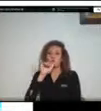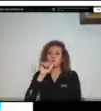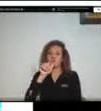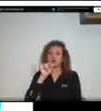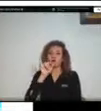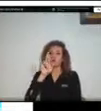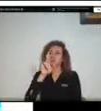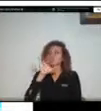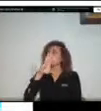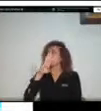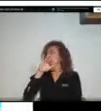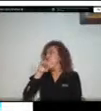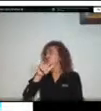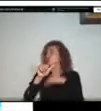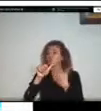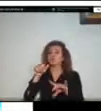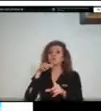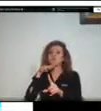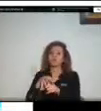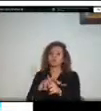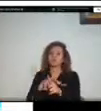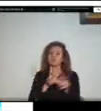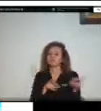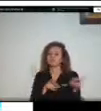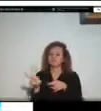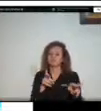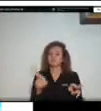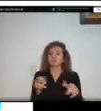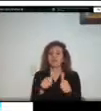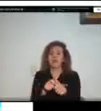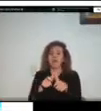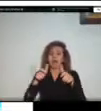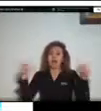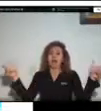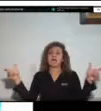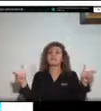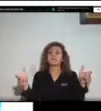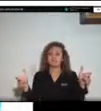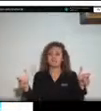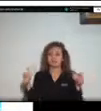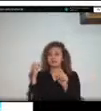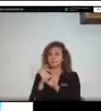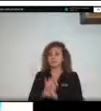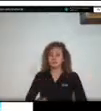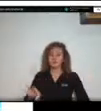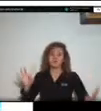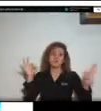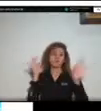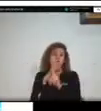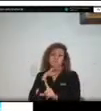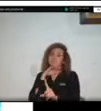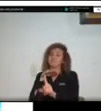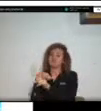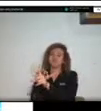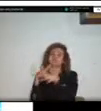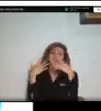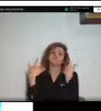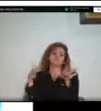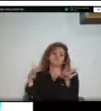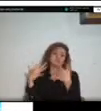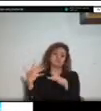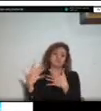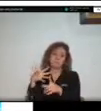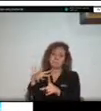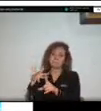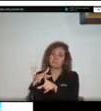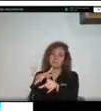hubo un trasvase de un caudal bastante importante que afectó